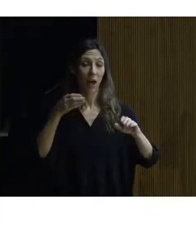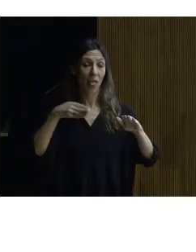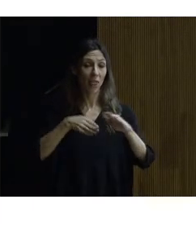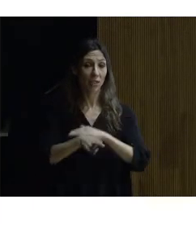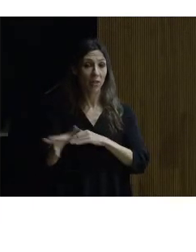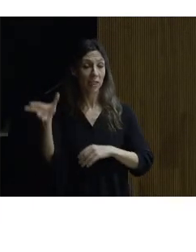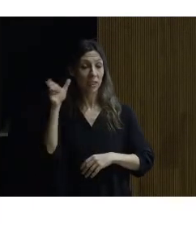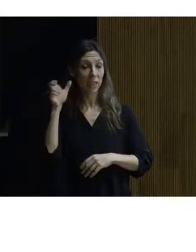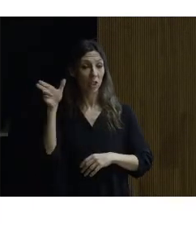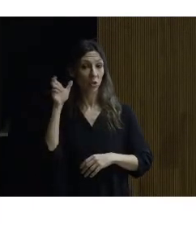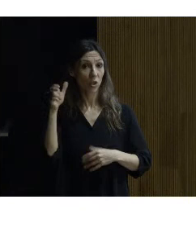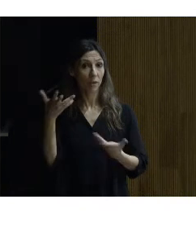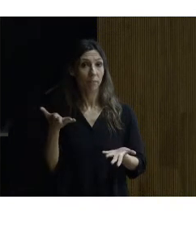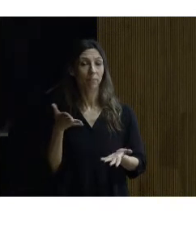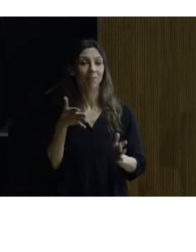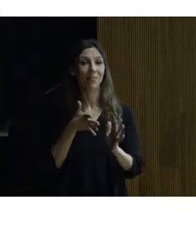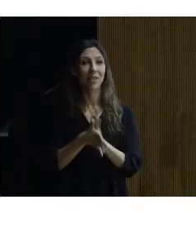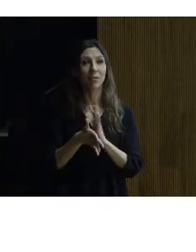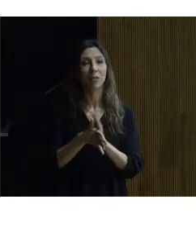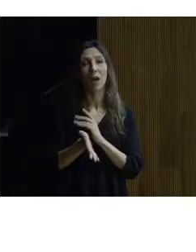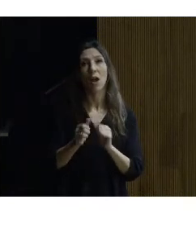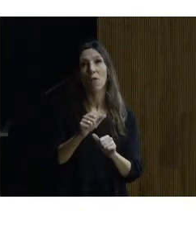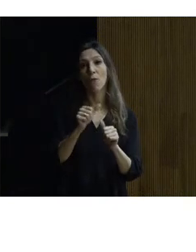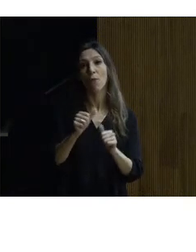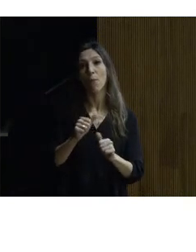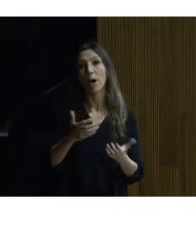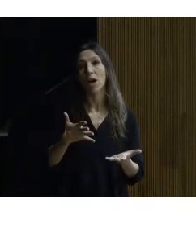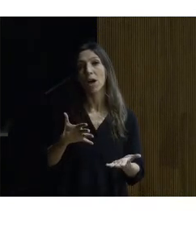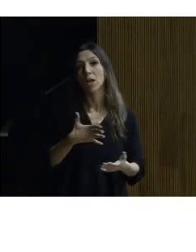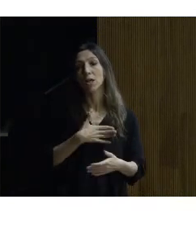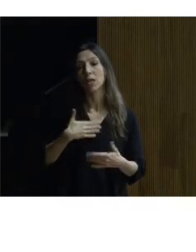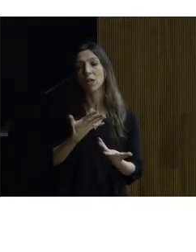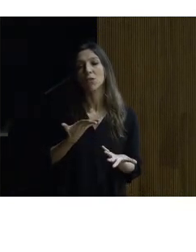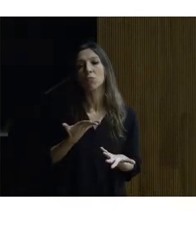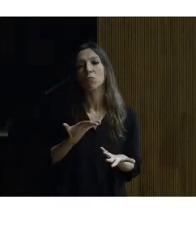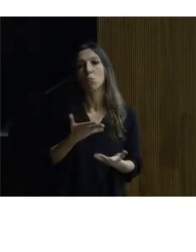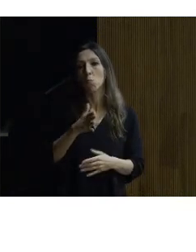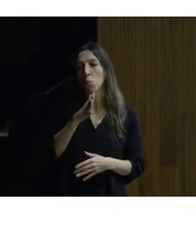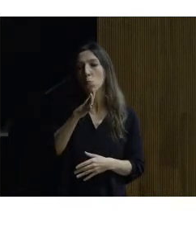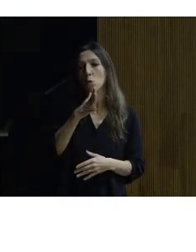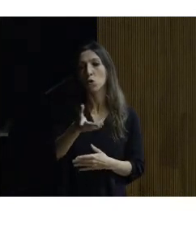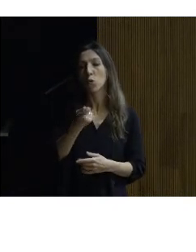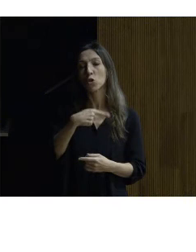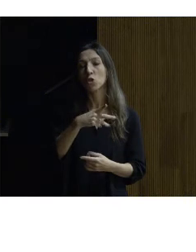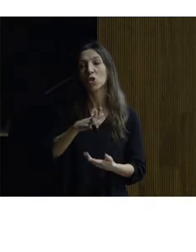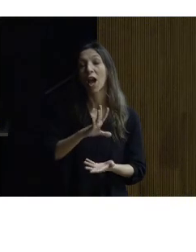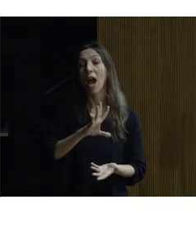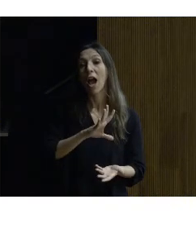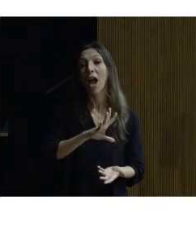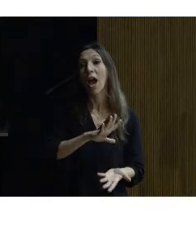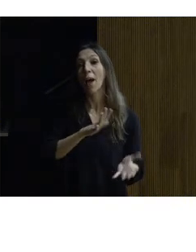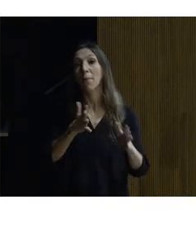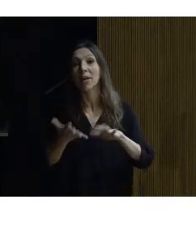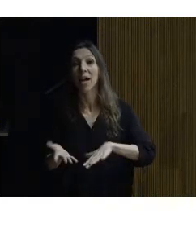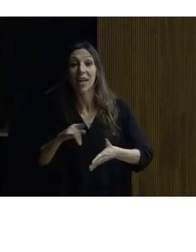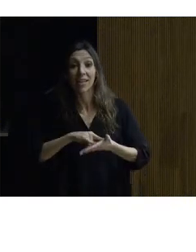quiero explicar de alguna manera lo que nuestra entidad es hay un área y por qué nos dedicamos a aplicar tecnología a accesibilidad un área una